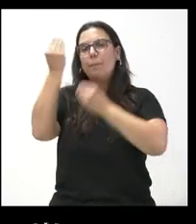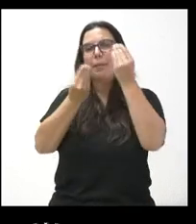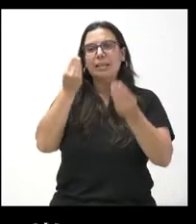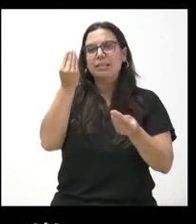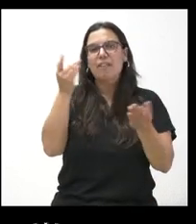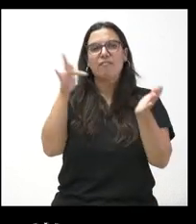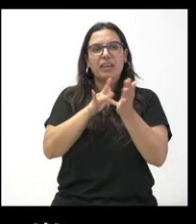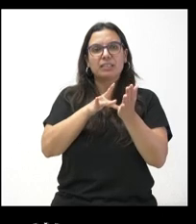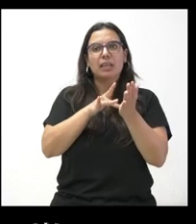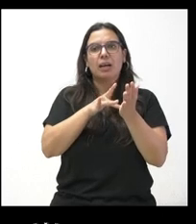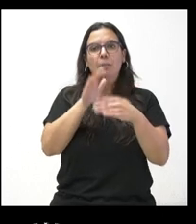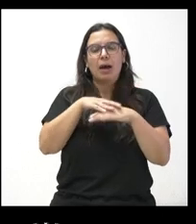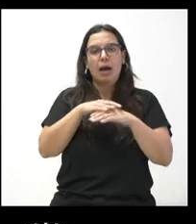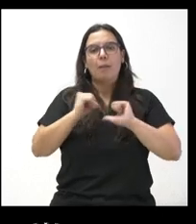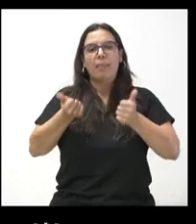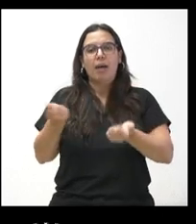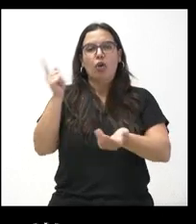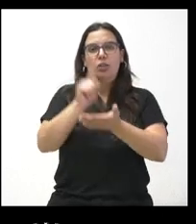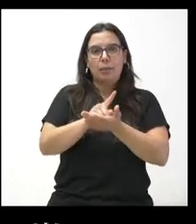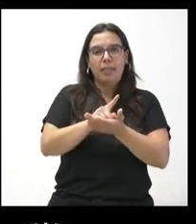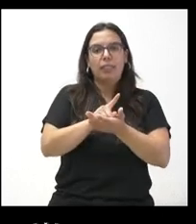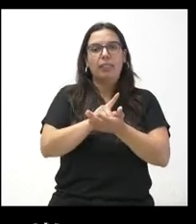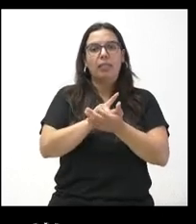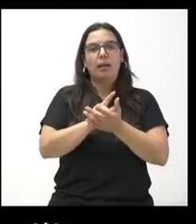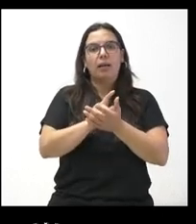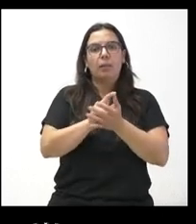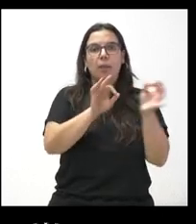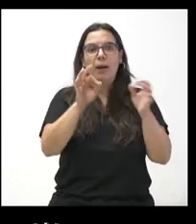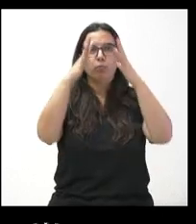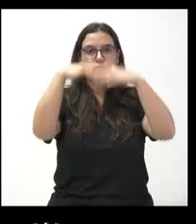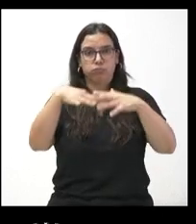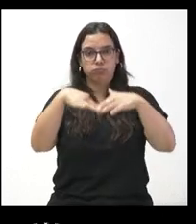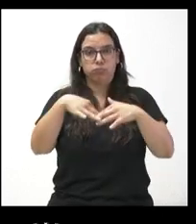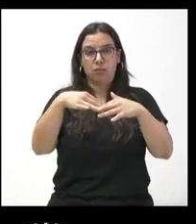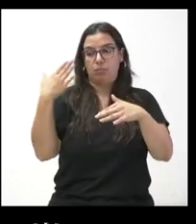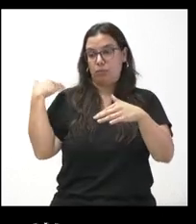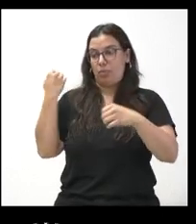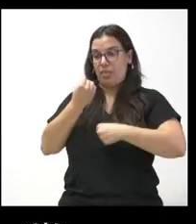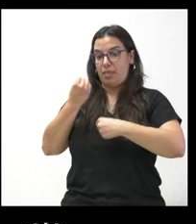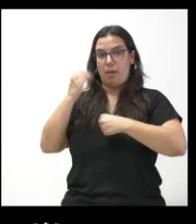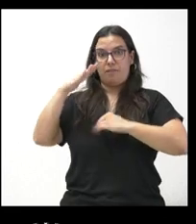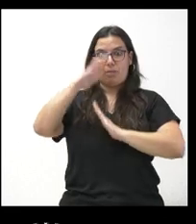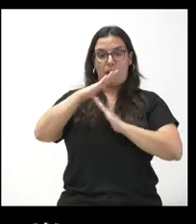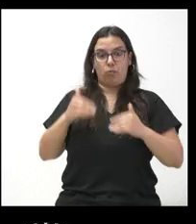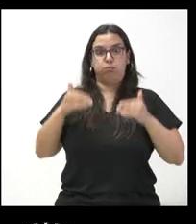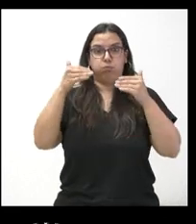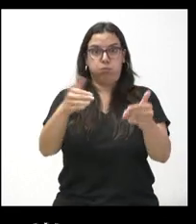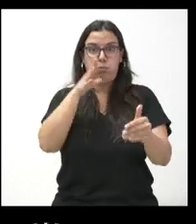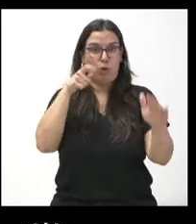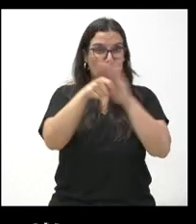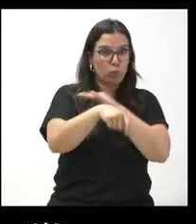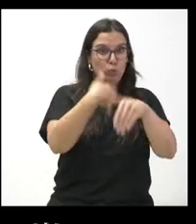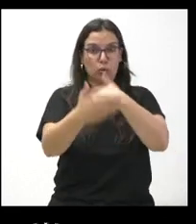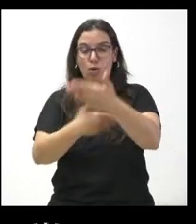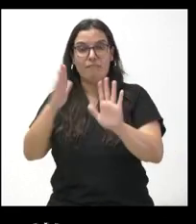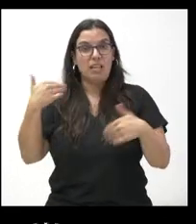fecha para retomar la voladura de esas torres que se tuvo que posponer en el pasado mes de diciembre por todos estos recursos